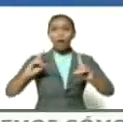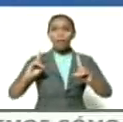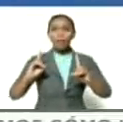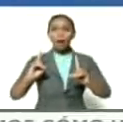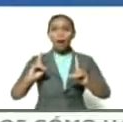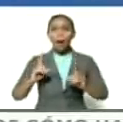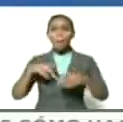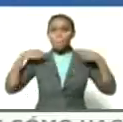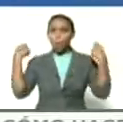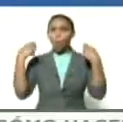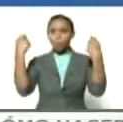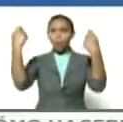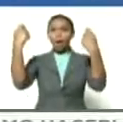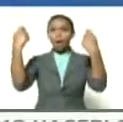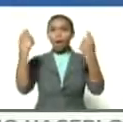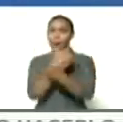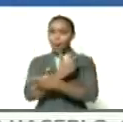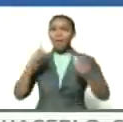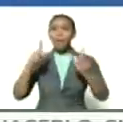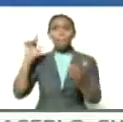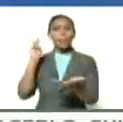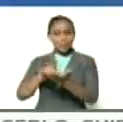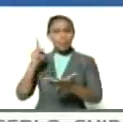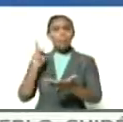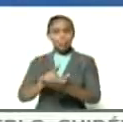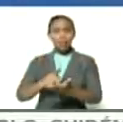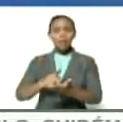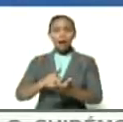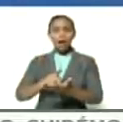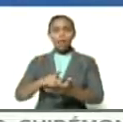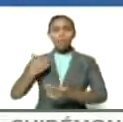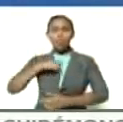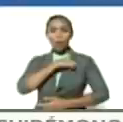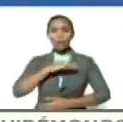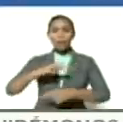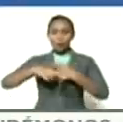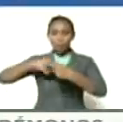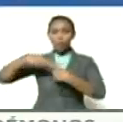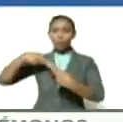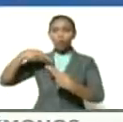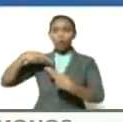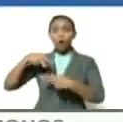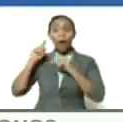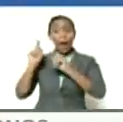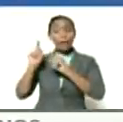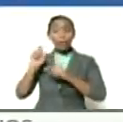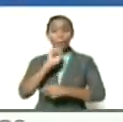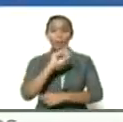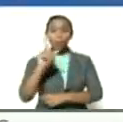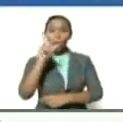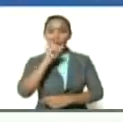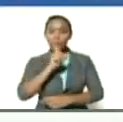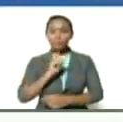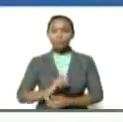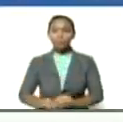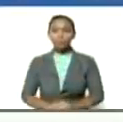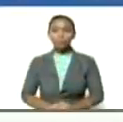popular libre participativa de nuestra revolución en estos 21 años